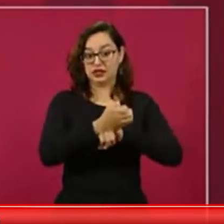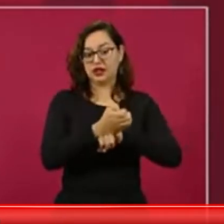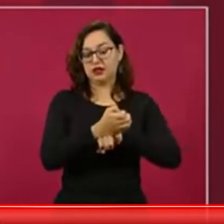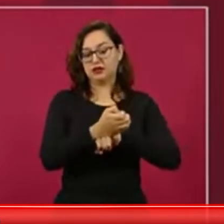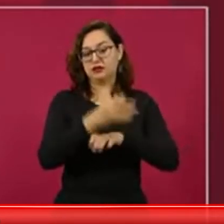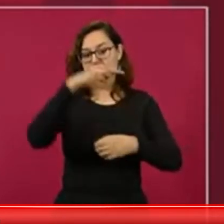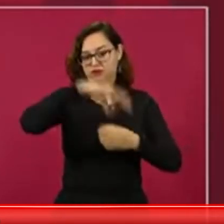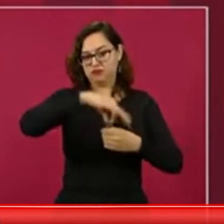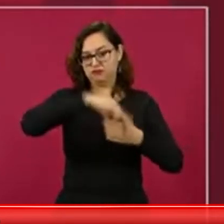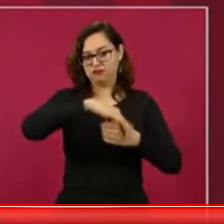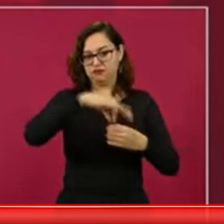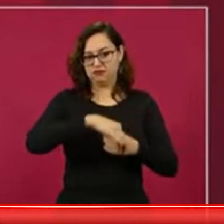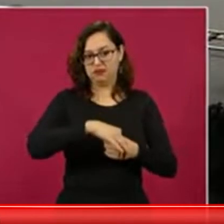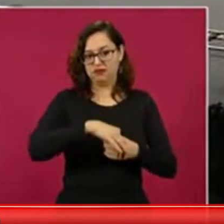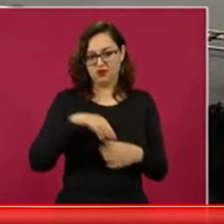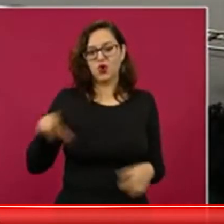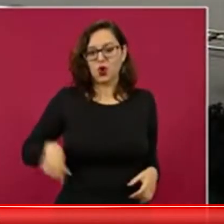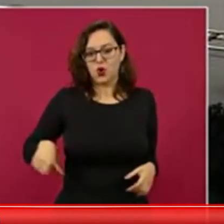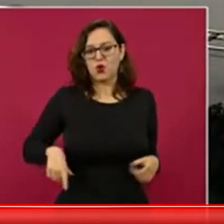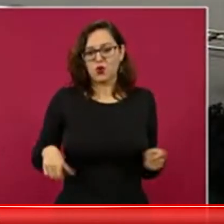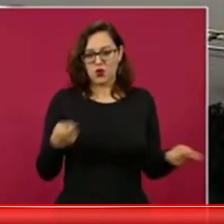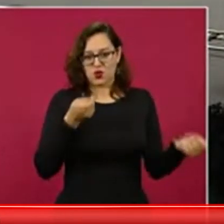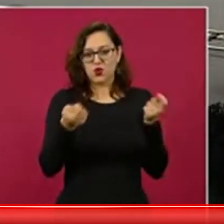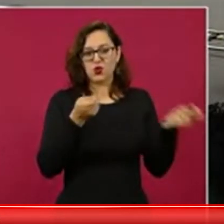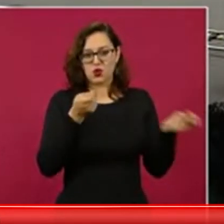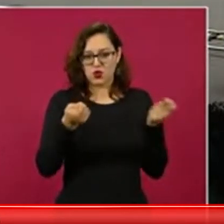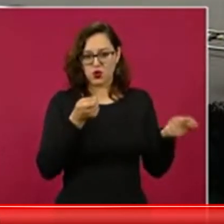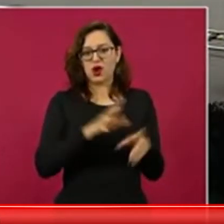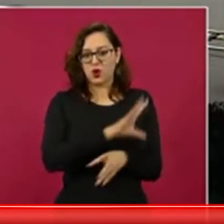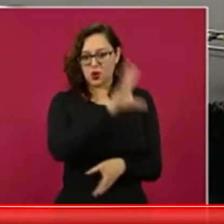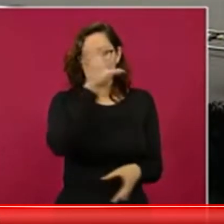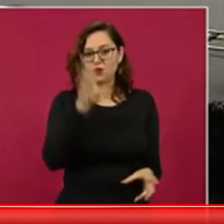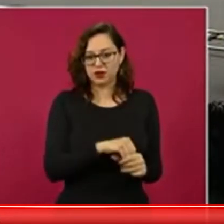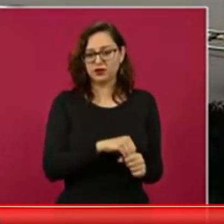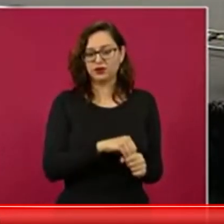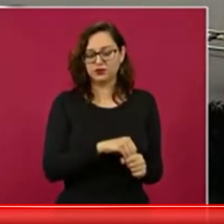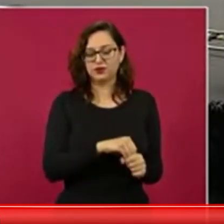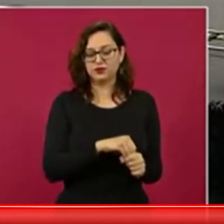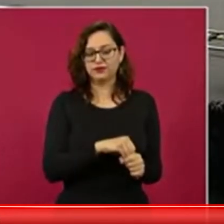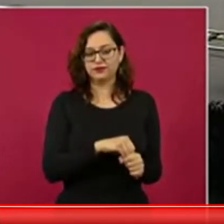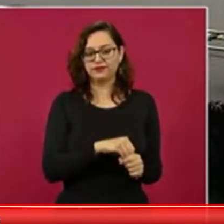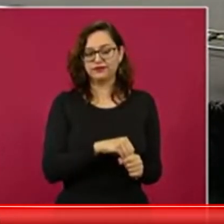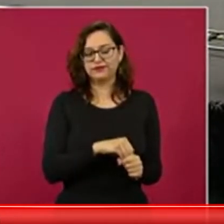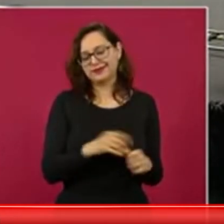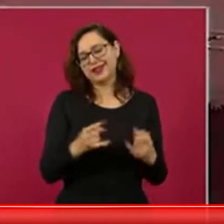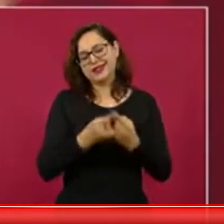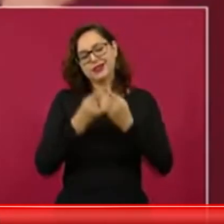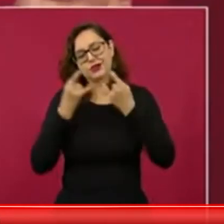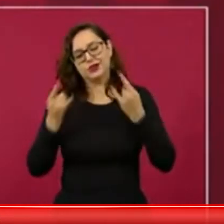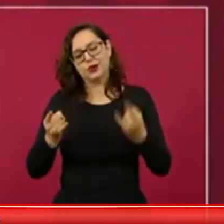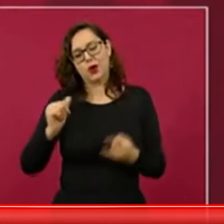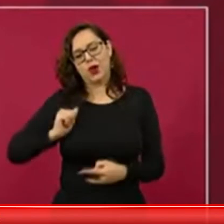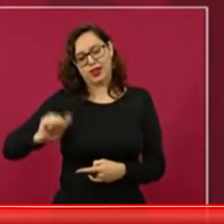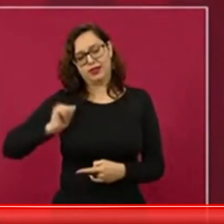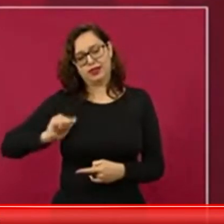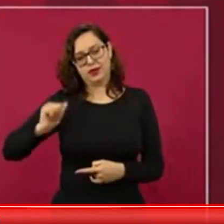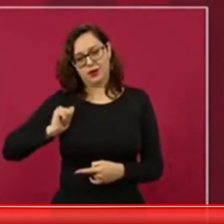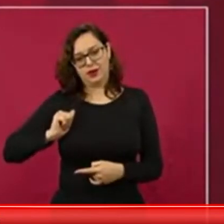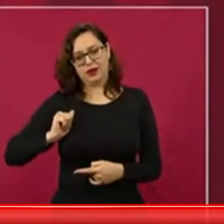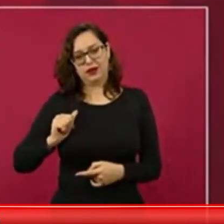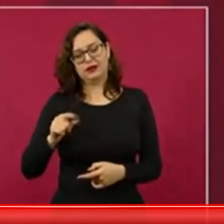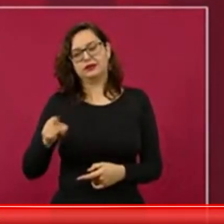manejado por el gobierno, y esto para los jóvenes, porque nos quejamos del INE.